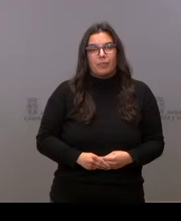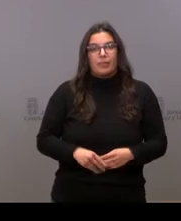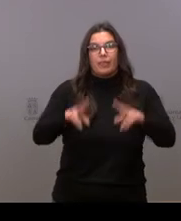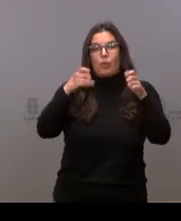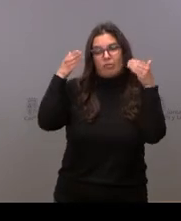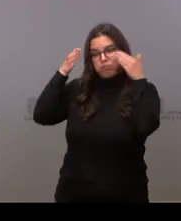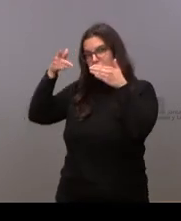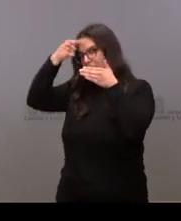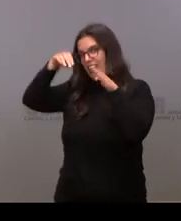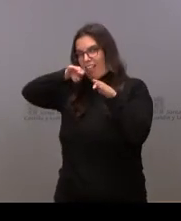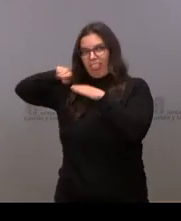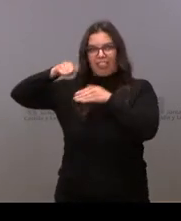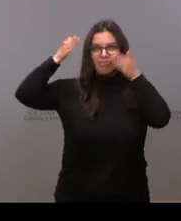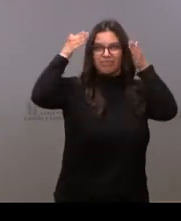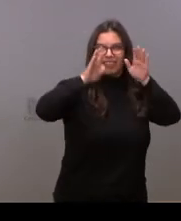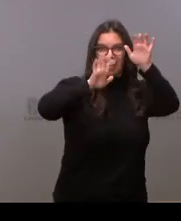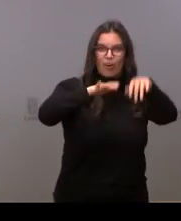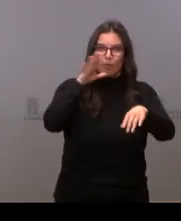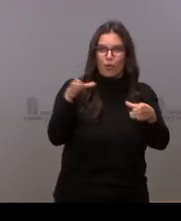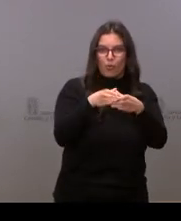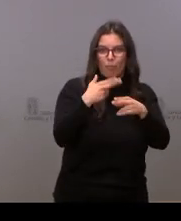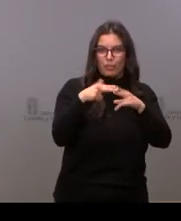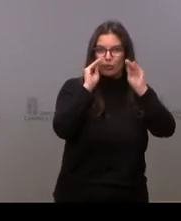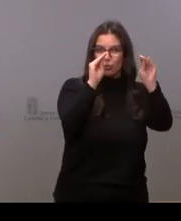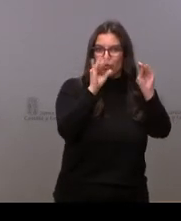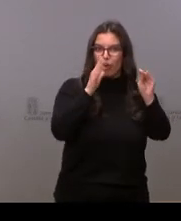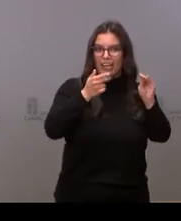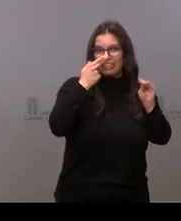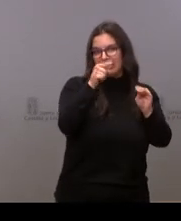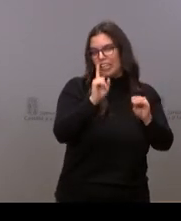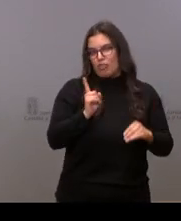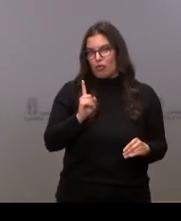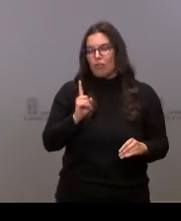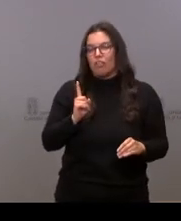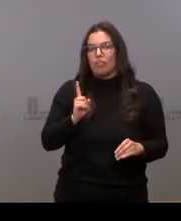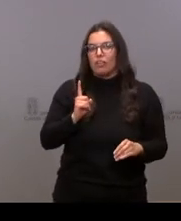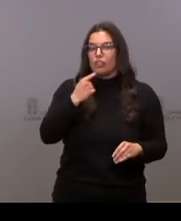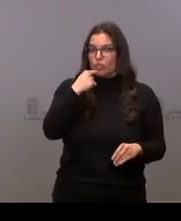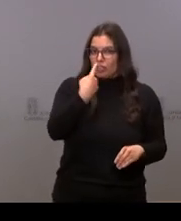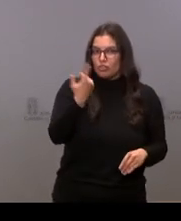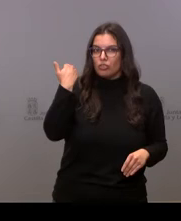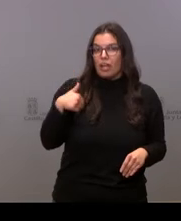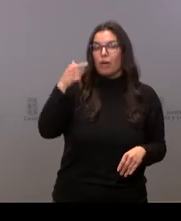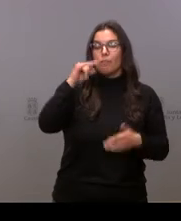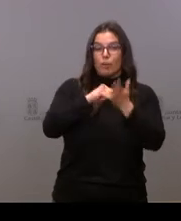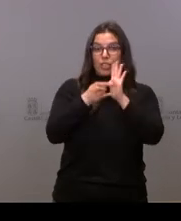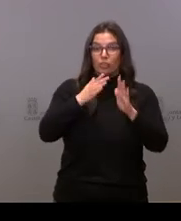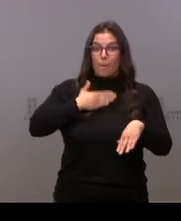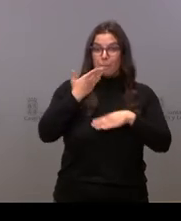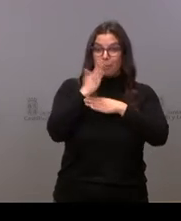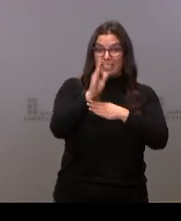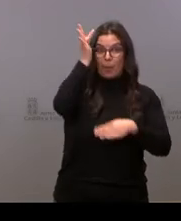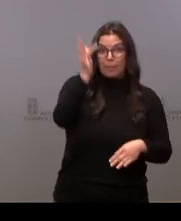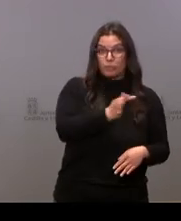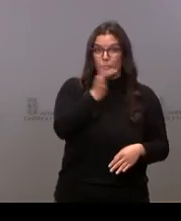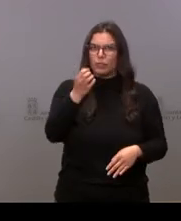respecto a otra, todo lo contrario. En mi intervención inicial he dicho que este proyecto de presupuestos es un proyecto muy